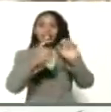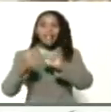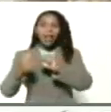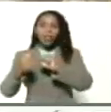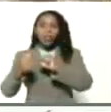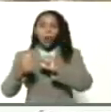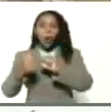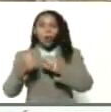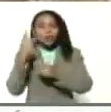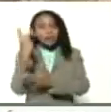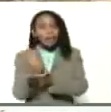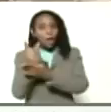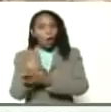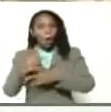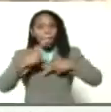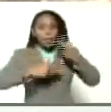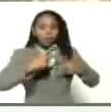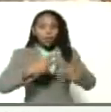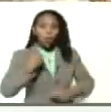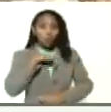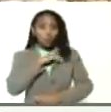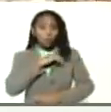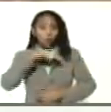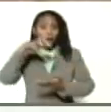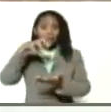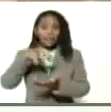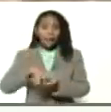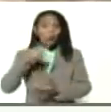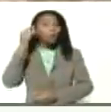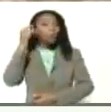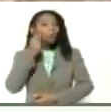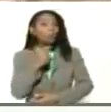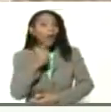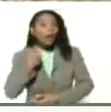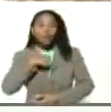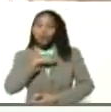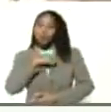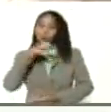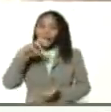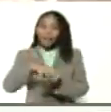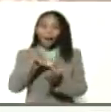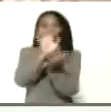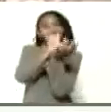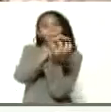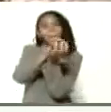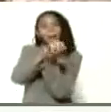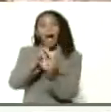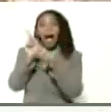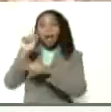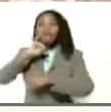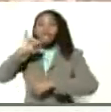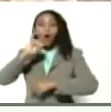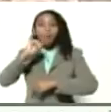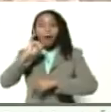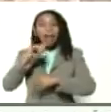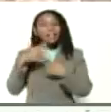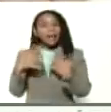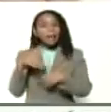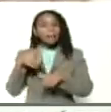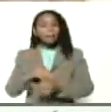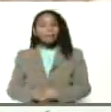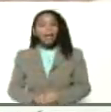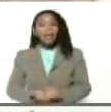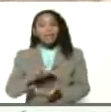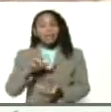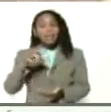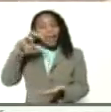kilos producidos desde nuestro estado Sucre y nuestro estado Nueva Esparta. Ya nos informan que desde el